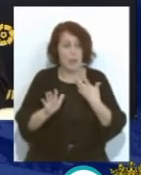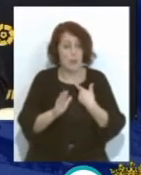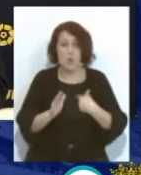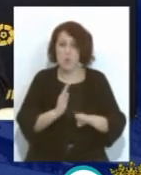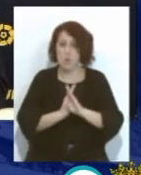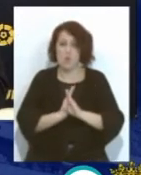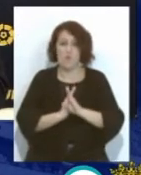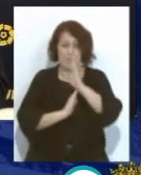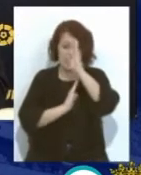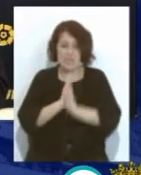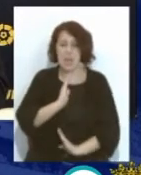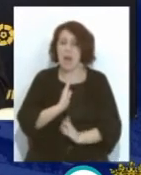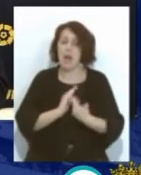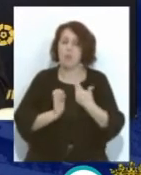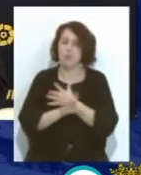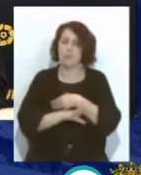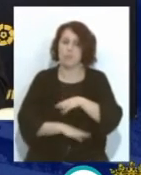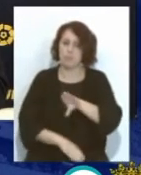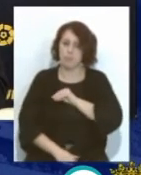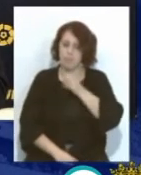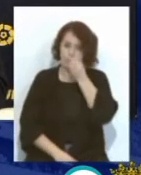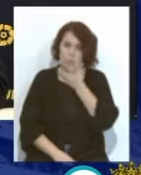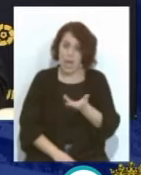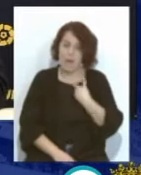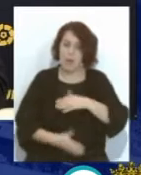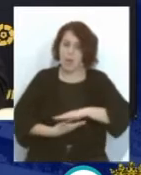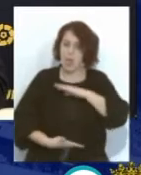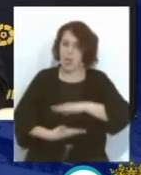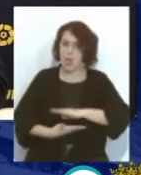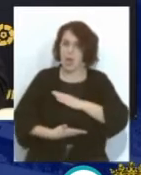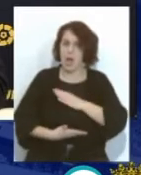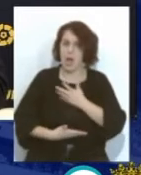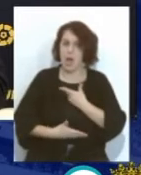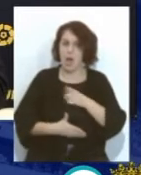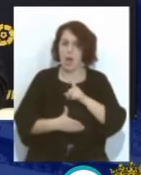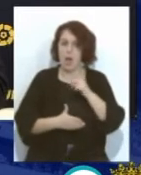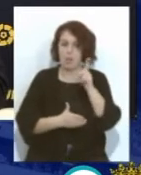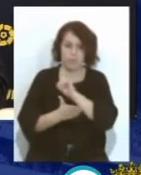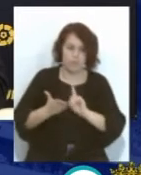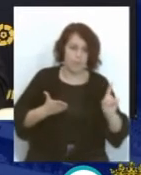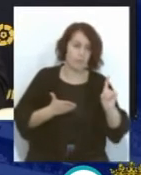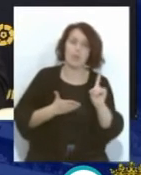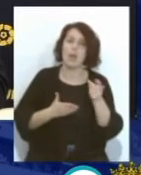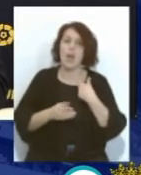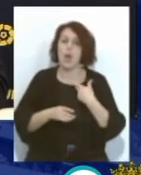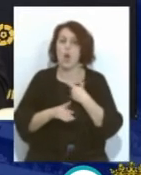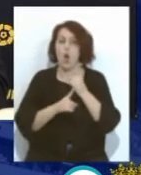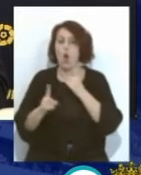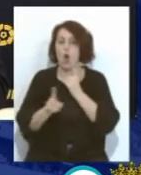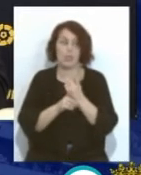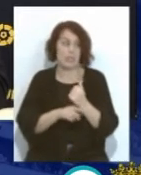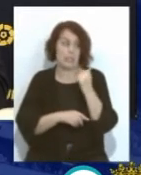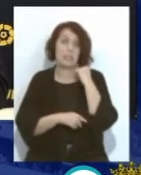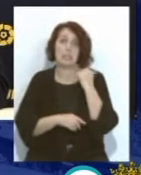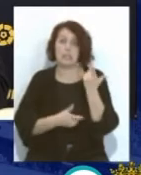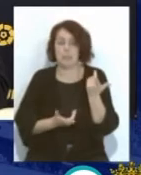Un jugador que entiende Bien el juego Un jugador con muy buena Capacidad de desmarque A la espalda De los rivales Y